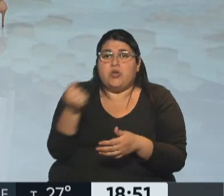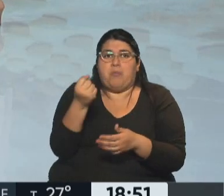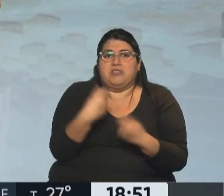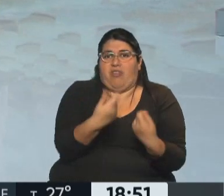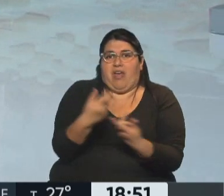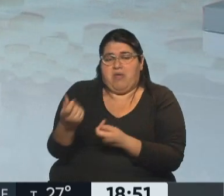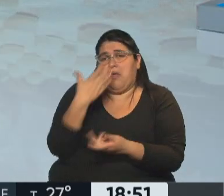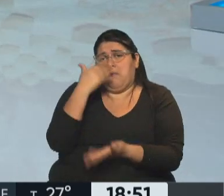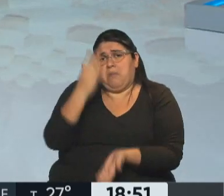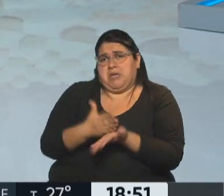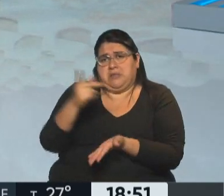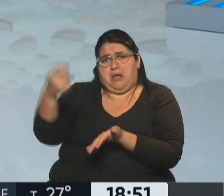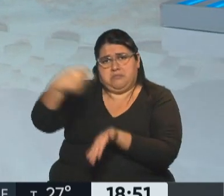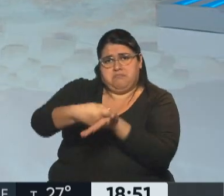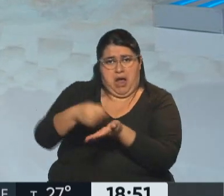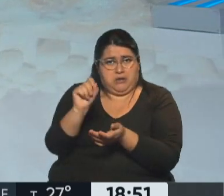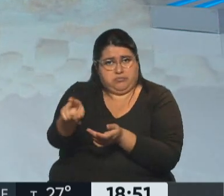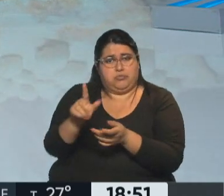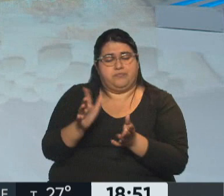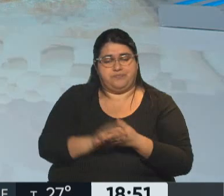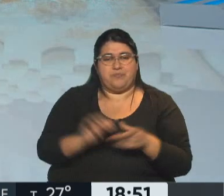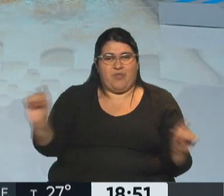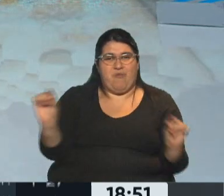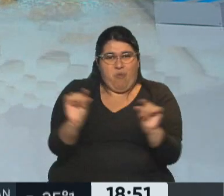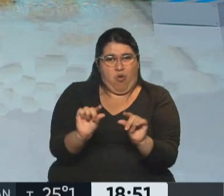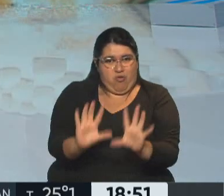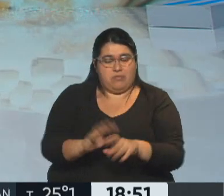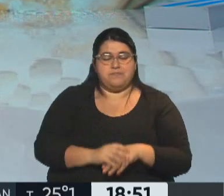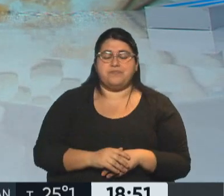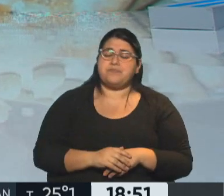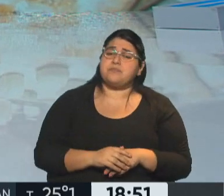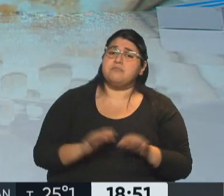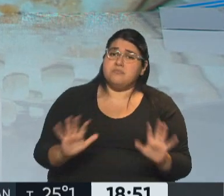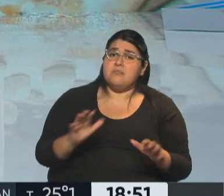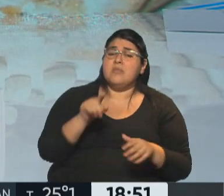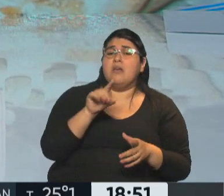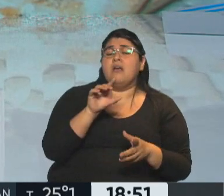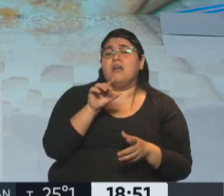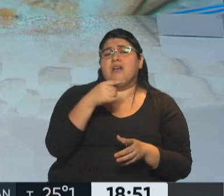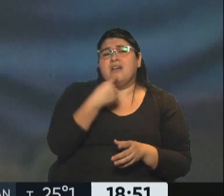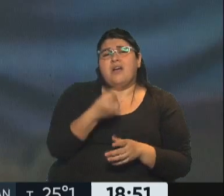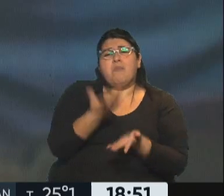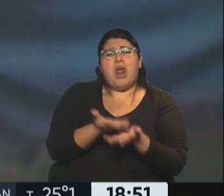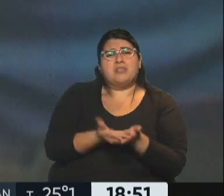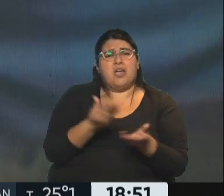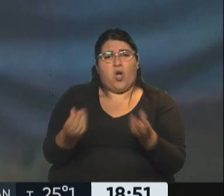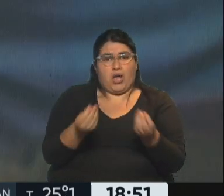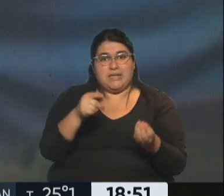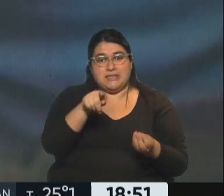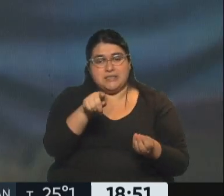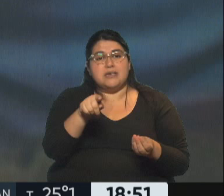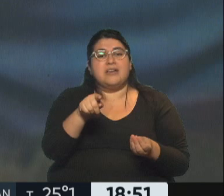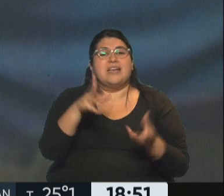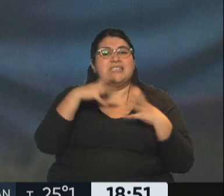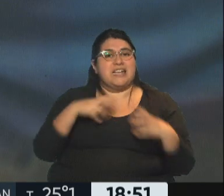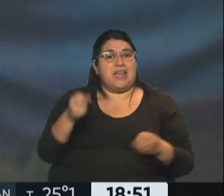la otra parte la terminan pagando el resto de la cadena. Ahora, lo que están planteando desde la